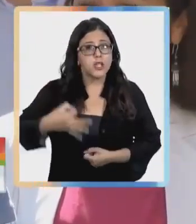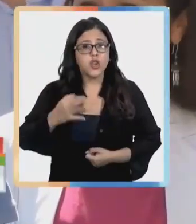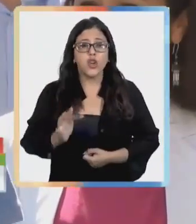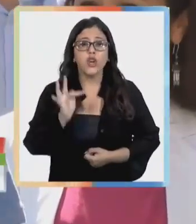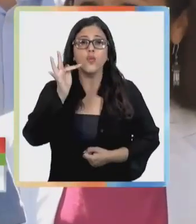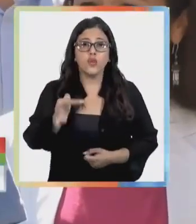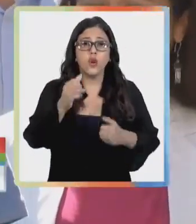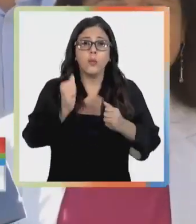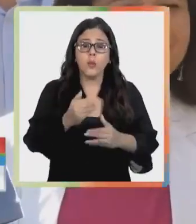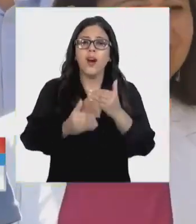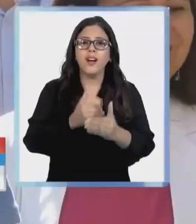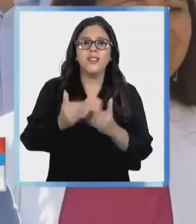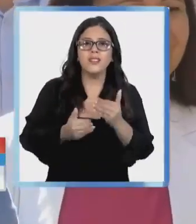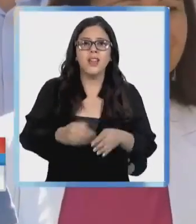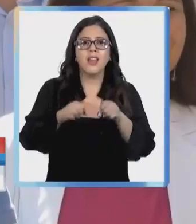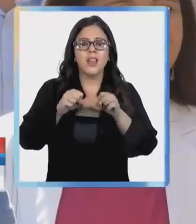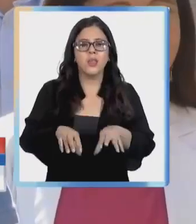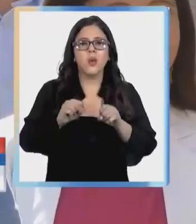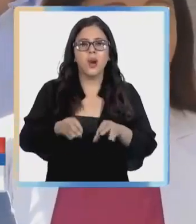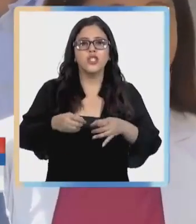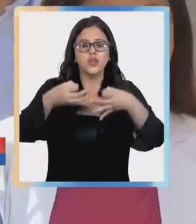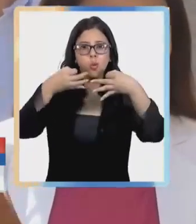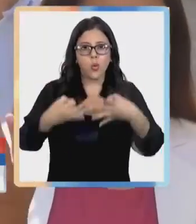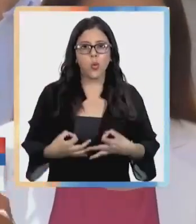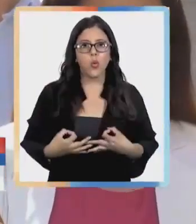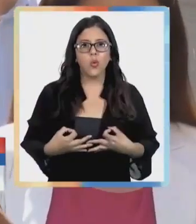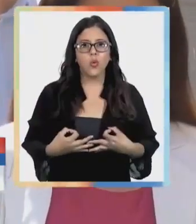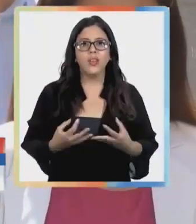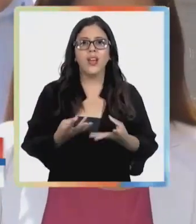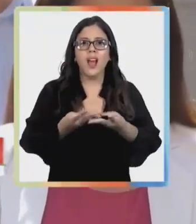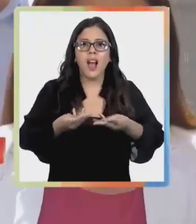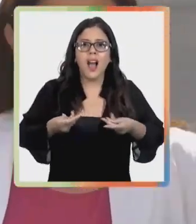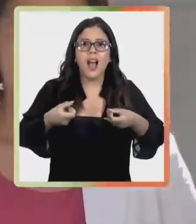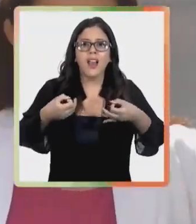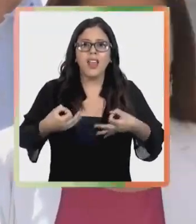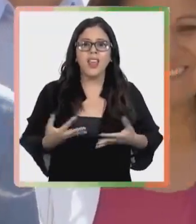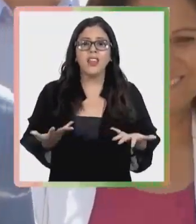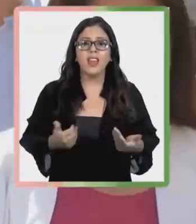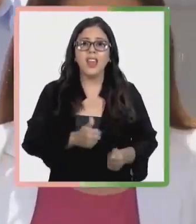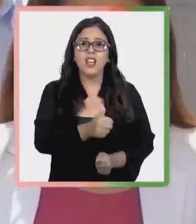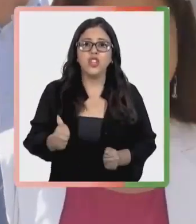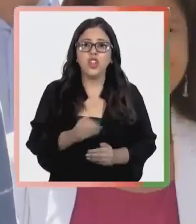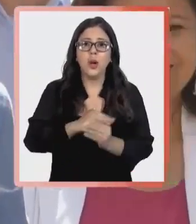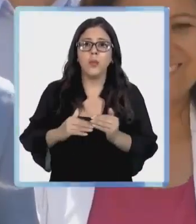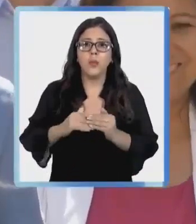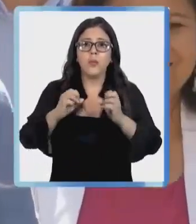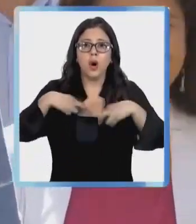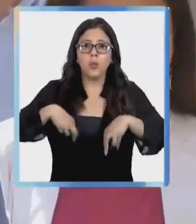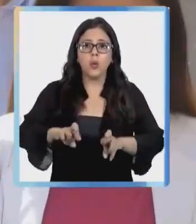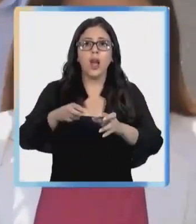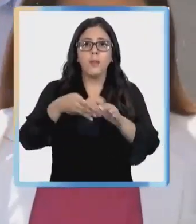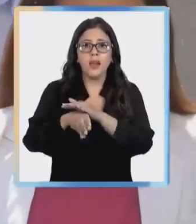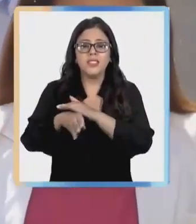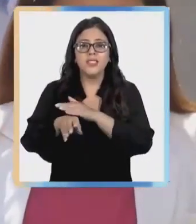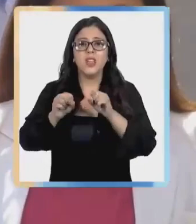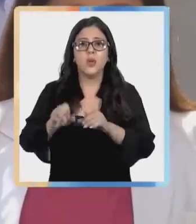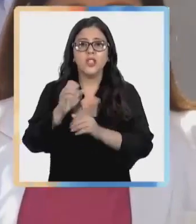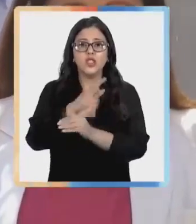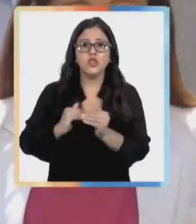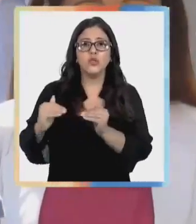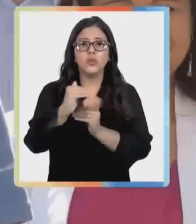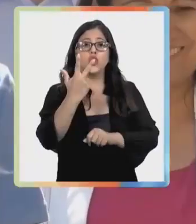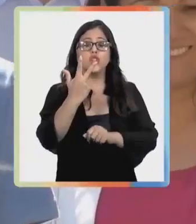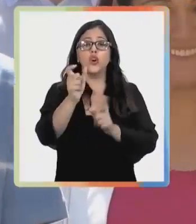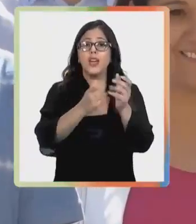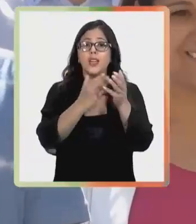que en un futuro más podremos avanzar hacia una educación más justa, de calidad, en la que todos tengan las mismas